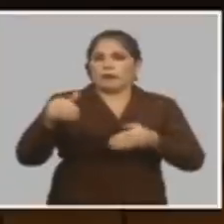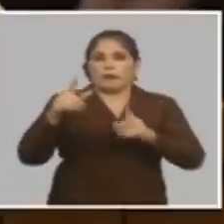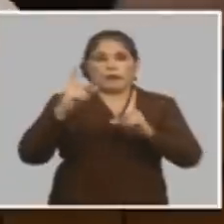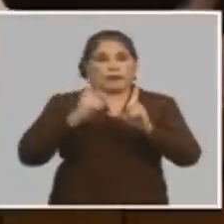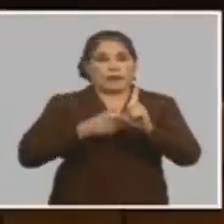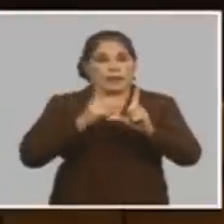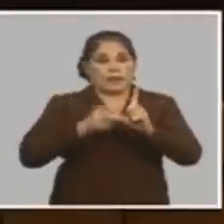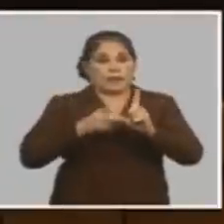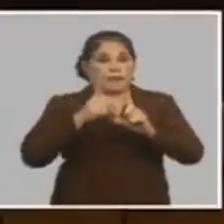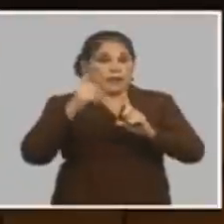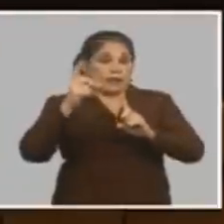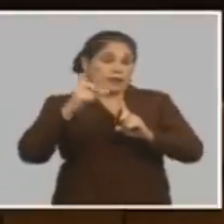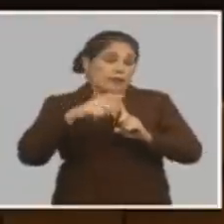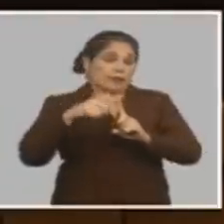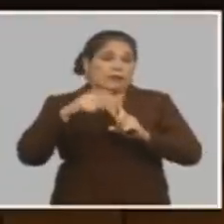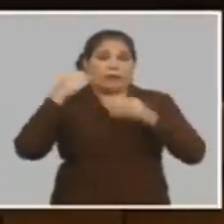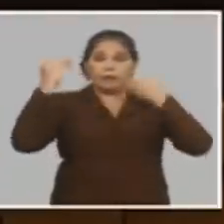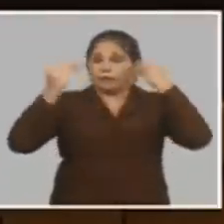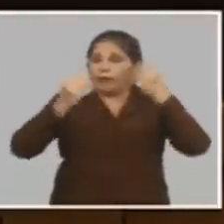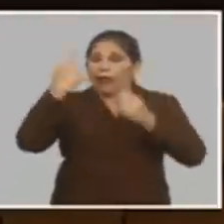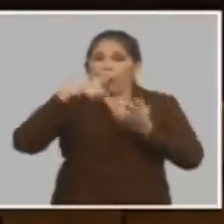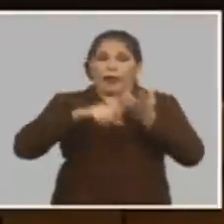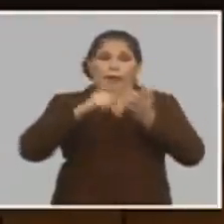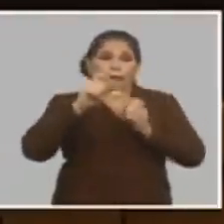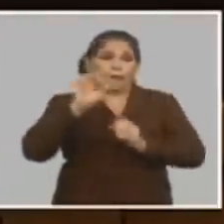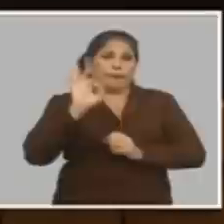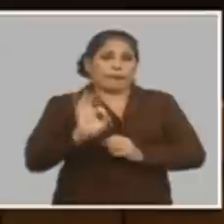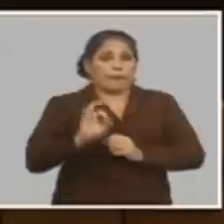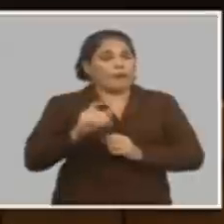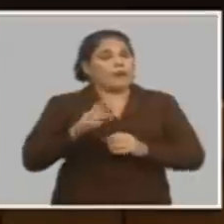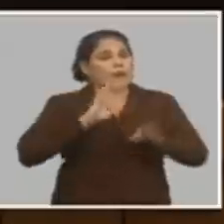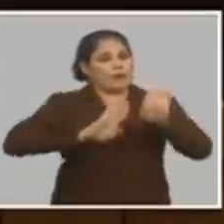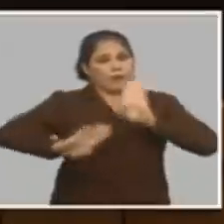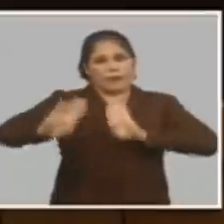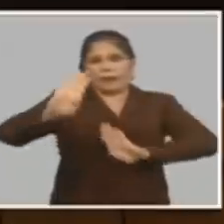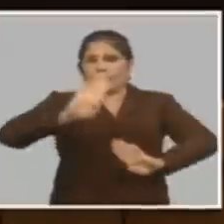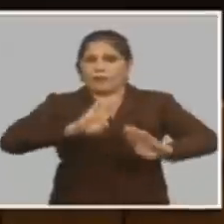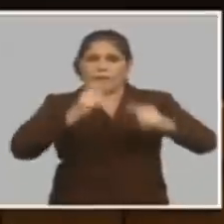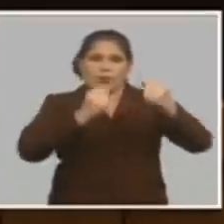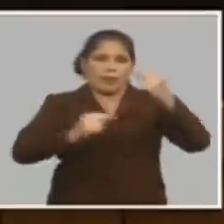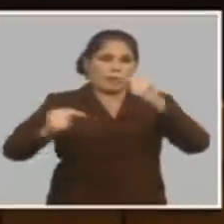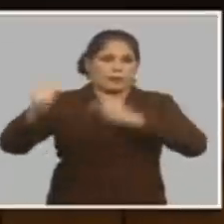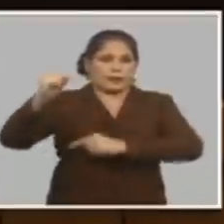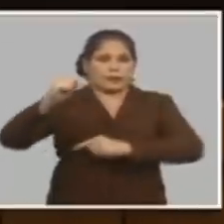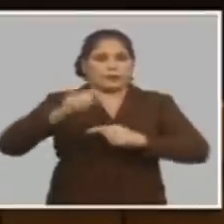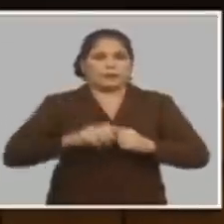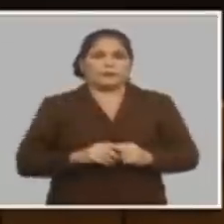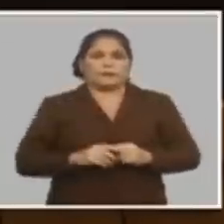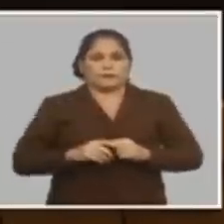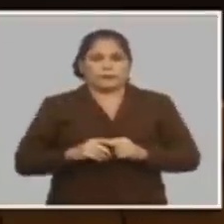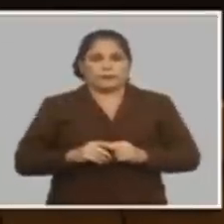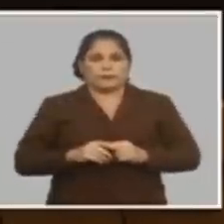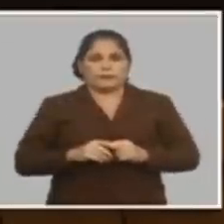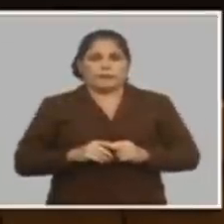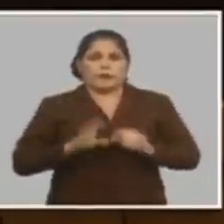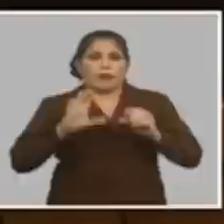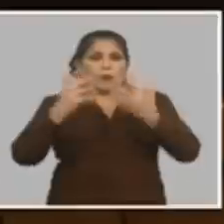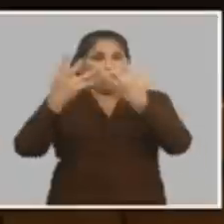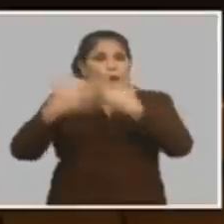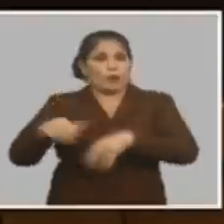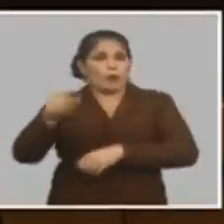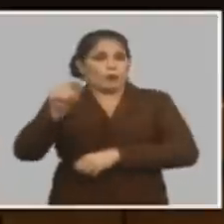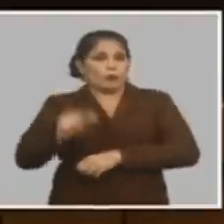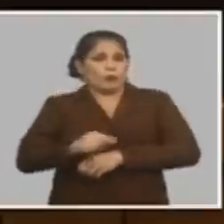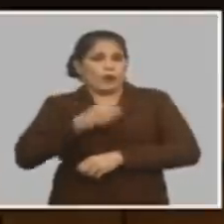sindicato agropecuario la ANAC y hay que defender ese principio que van a decir los productores